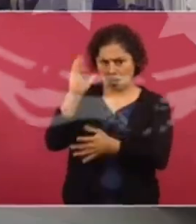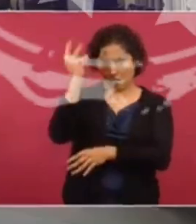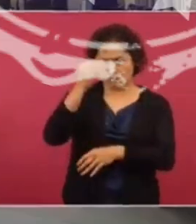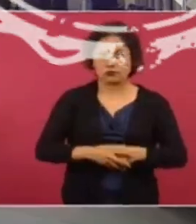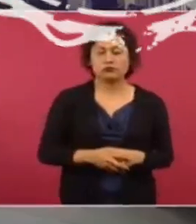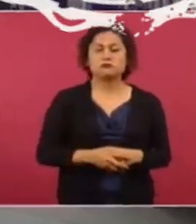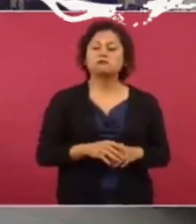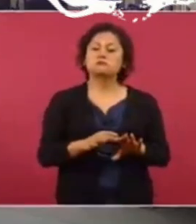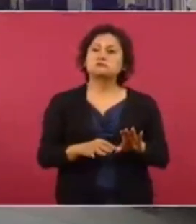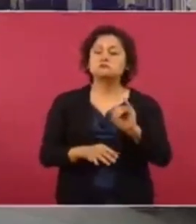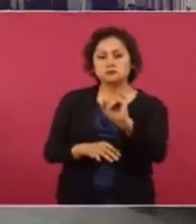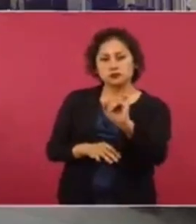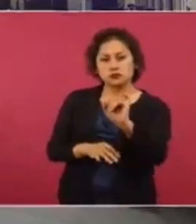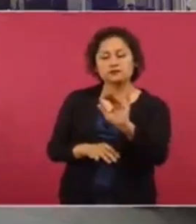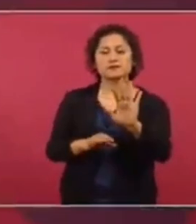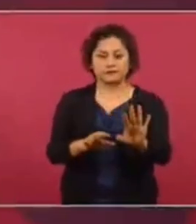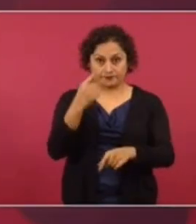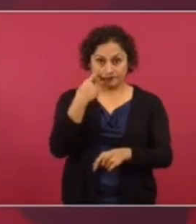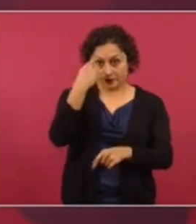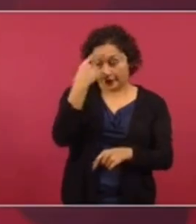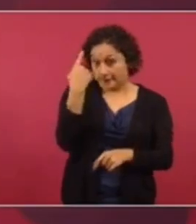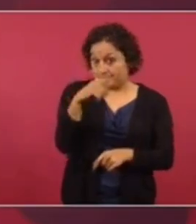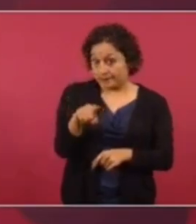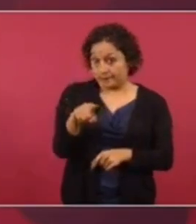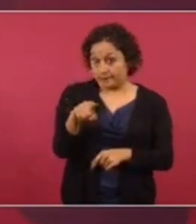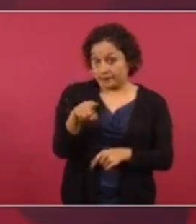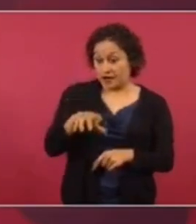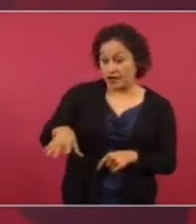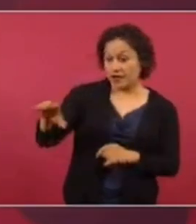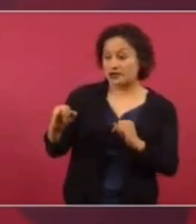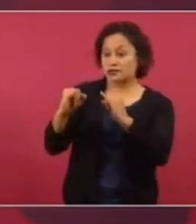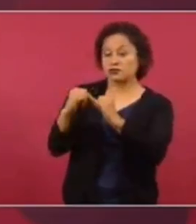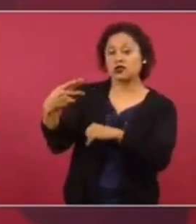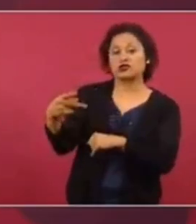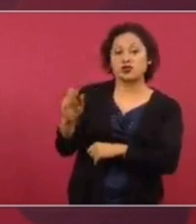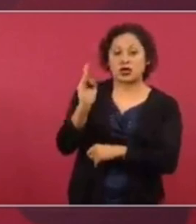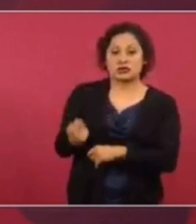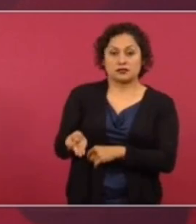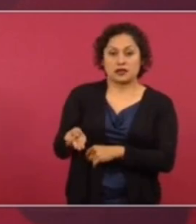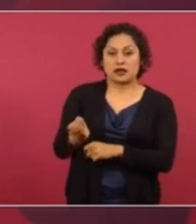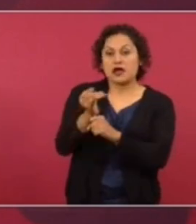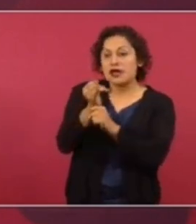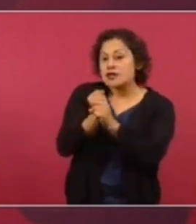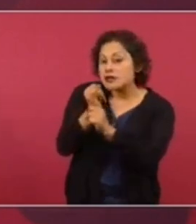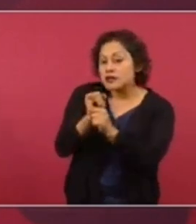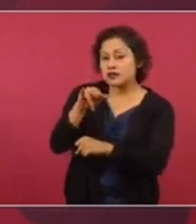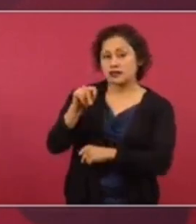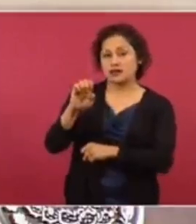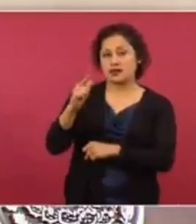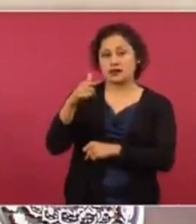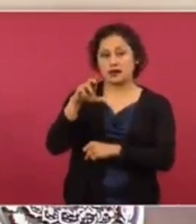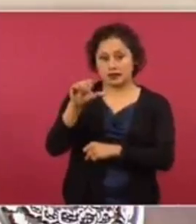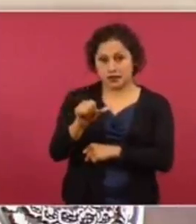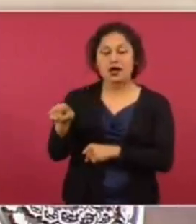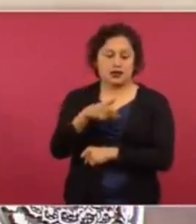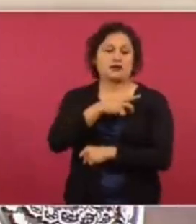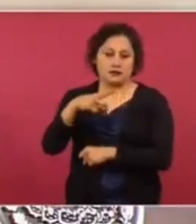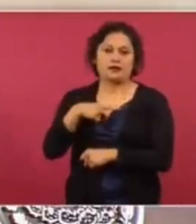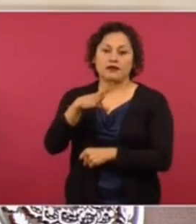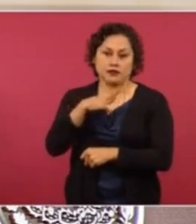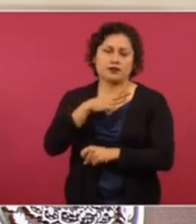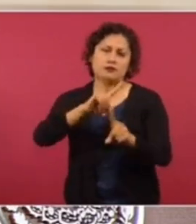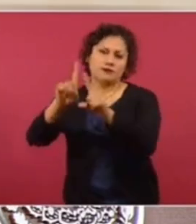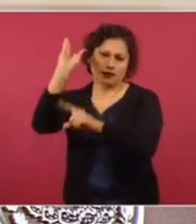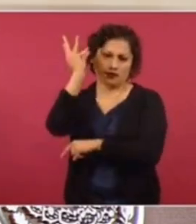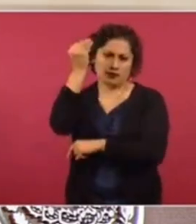Sí, para las instituciones que tengan permitido utilizar la inteligencia, sí se debe de contar con los